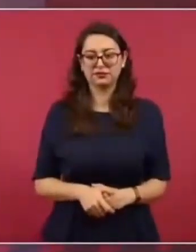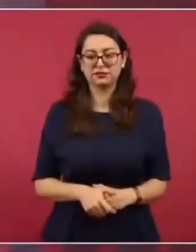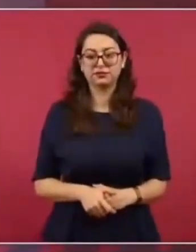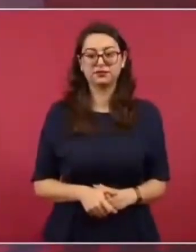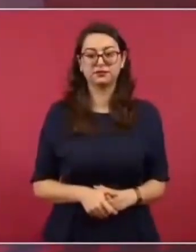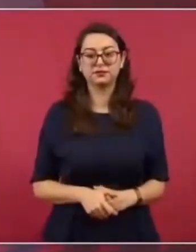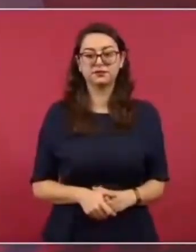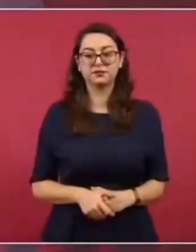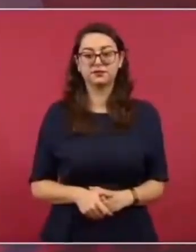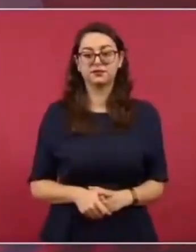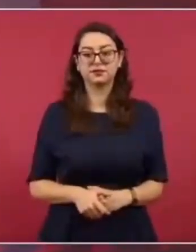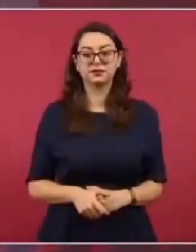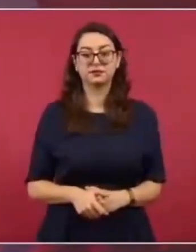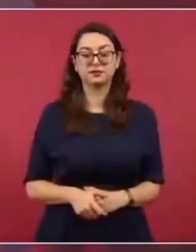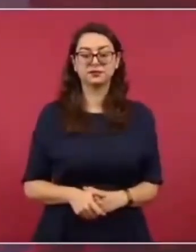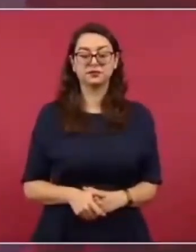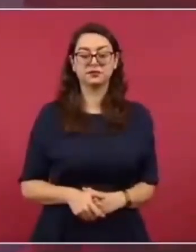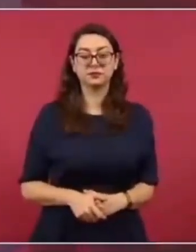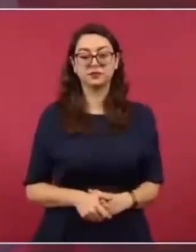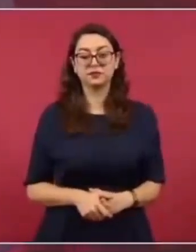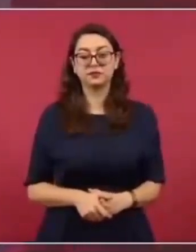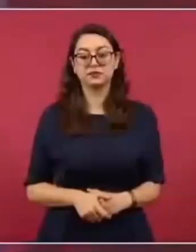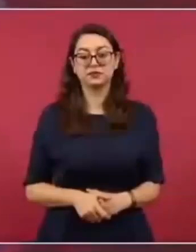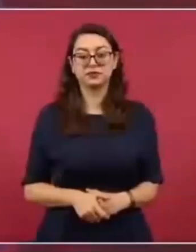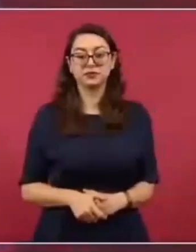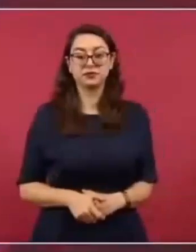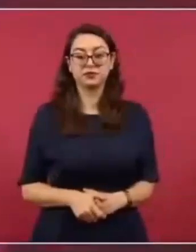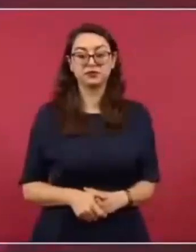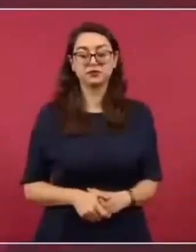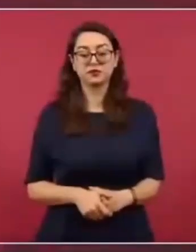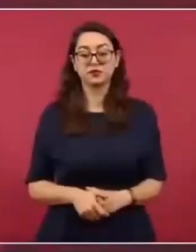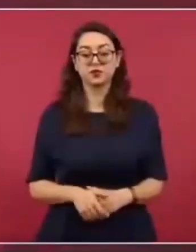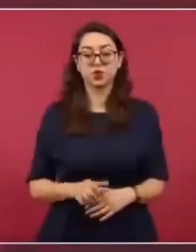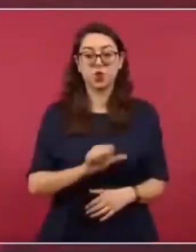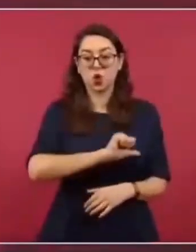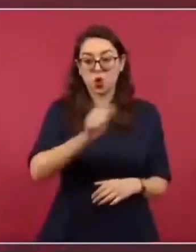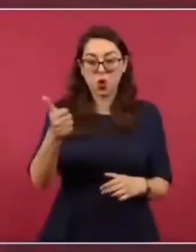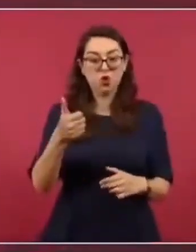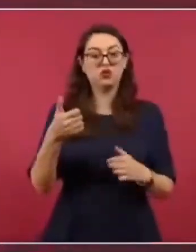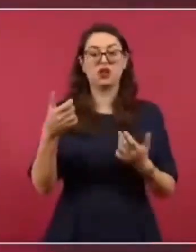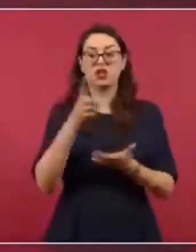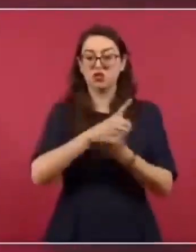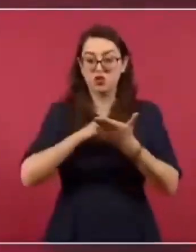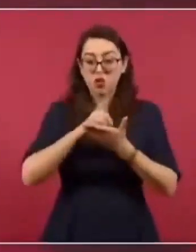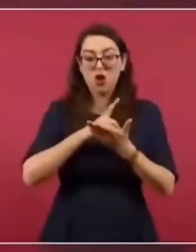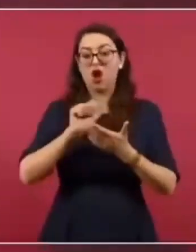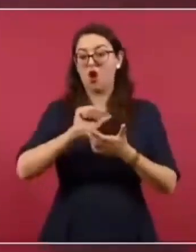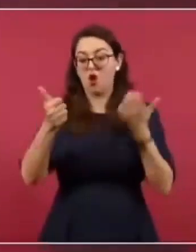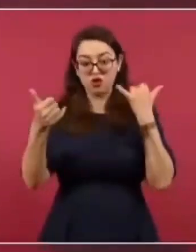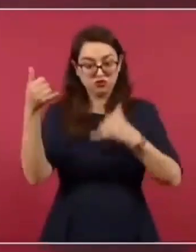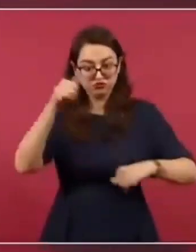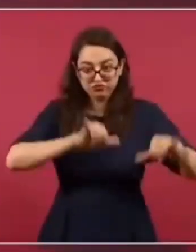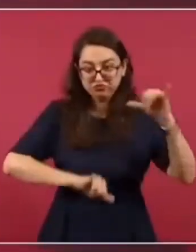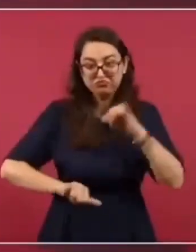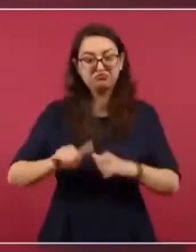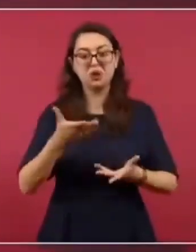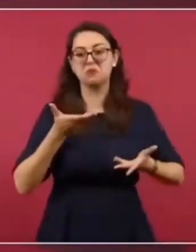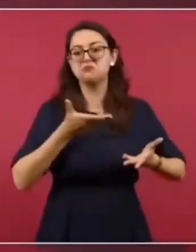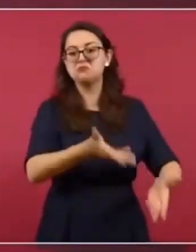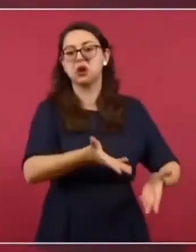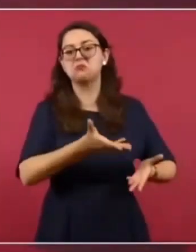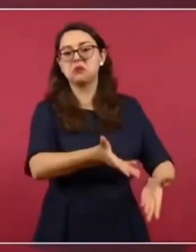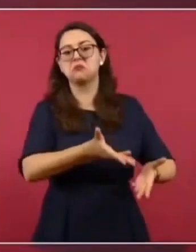y va a surgir cualquier otro químico, como ha sucedido ya en Estados Unidos.